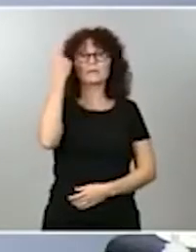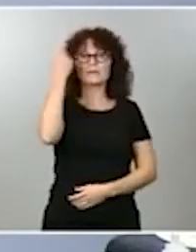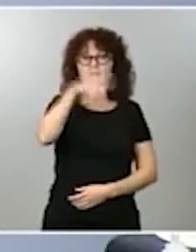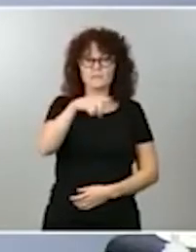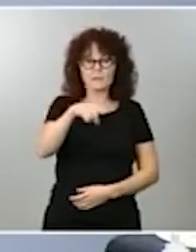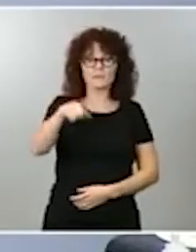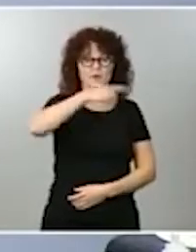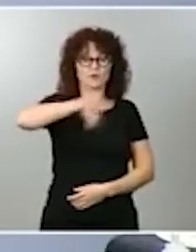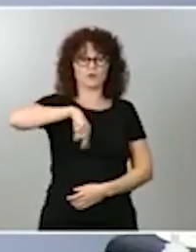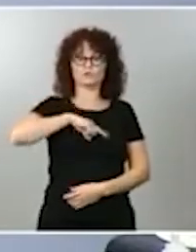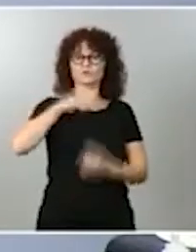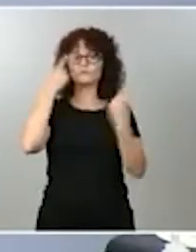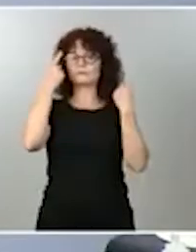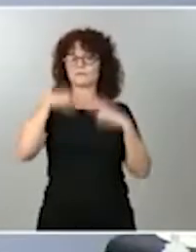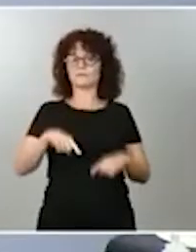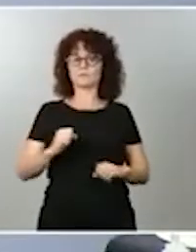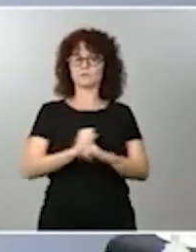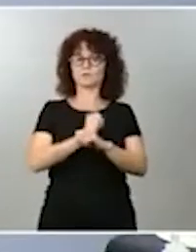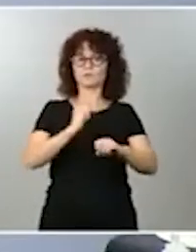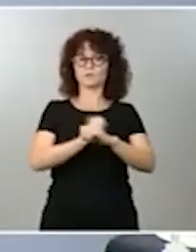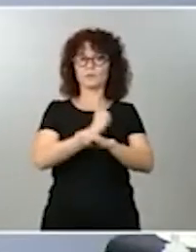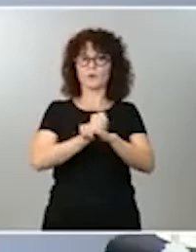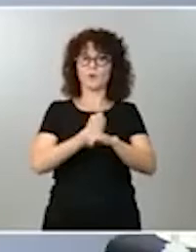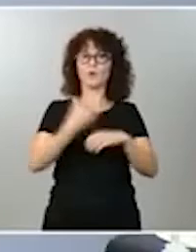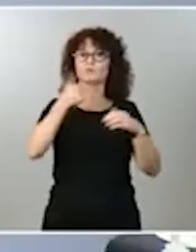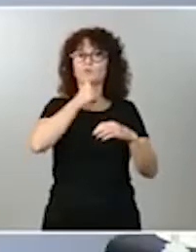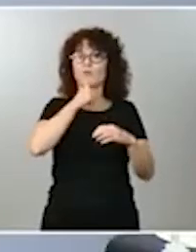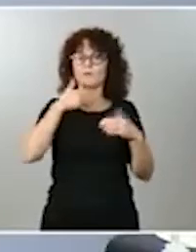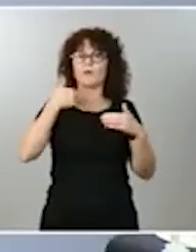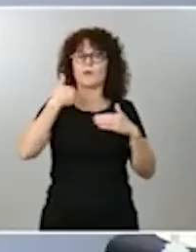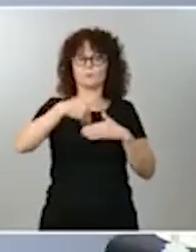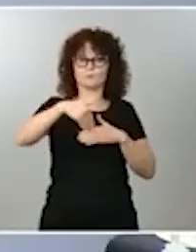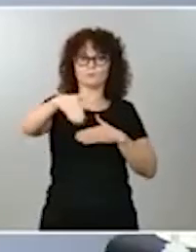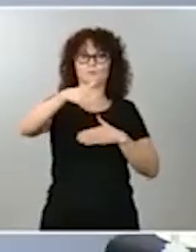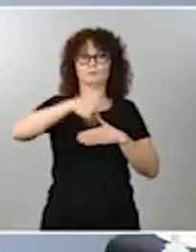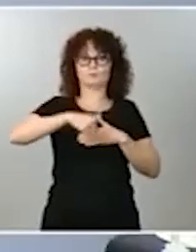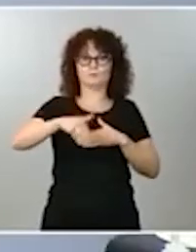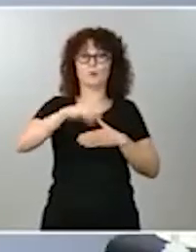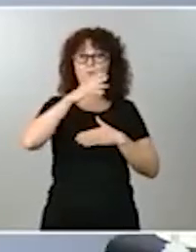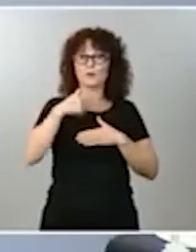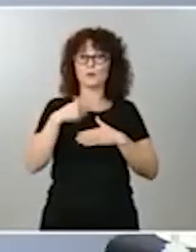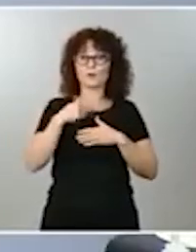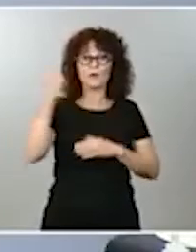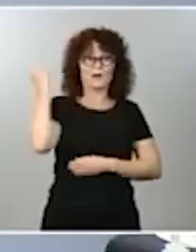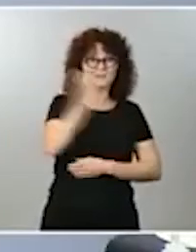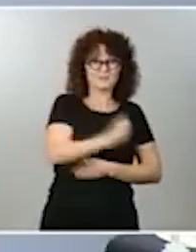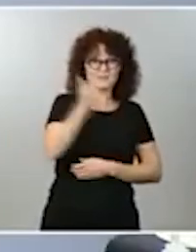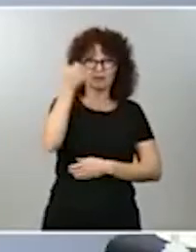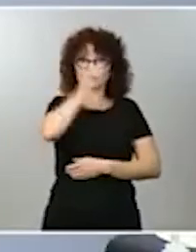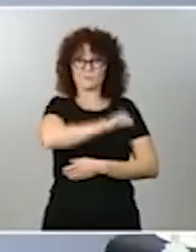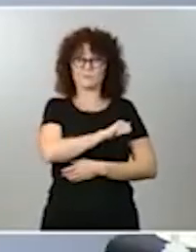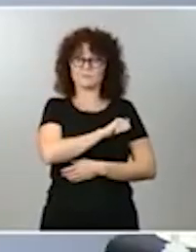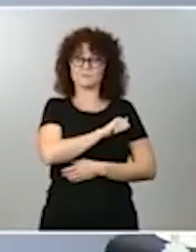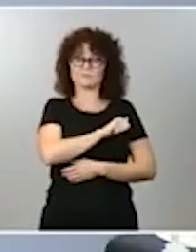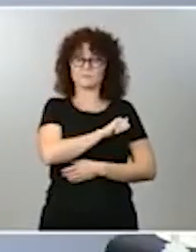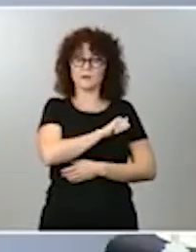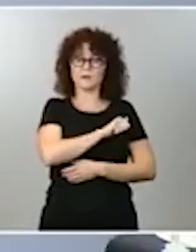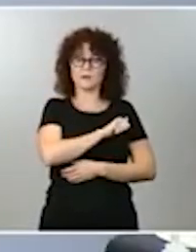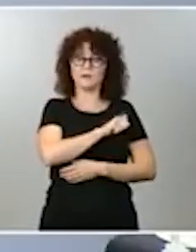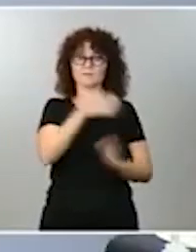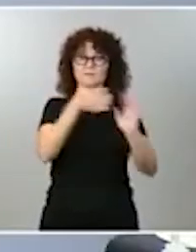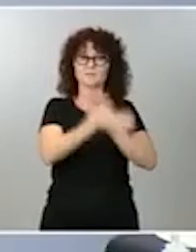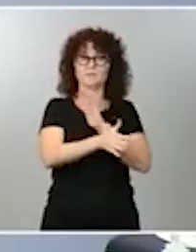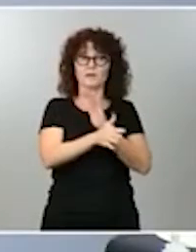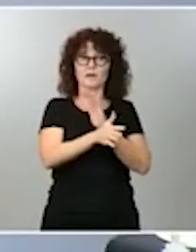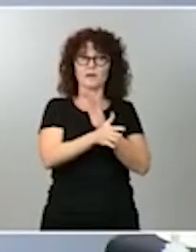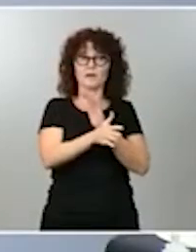hacer para llegar a tiempo en todos los casos. Cada nueva víctima, cada asesinato machista es síntoma de todo lo que queda por